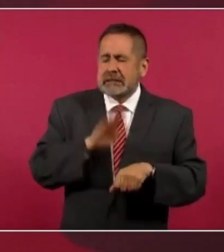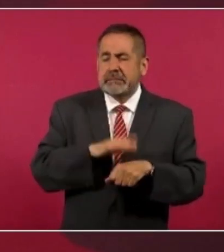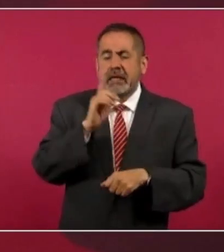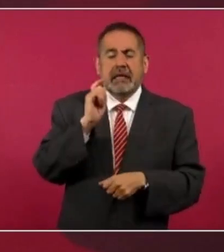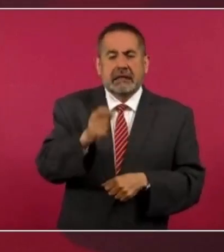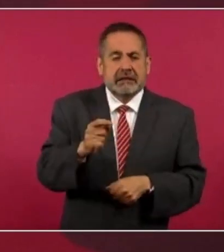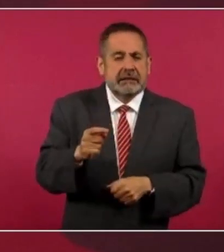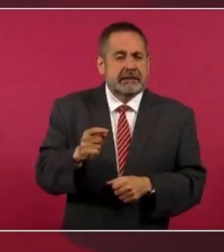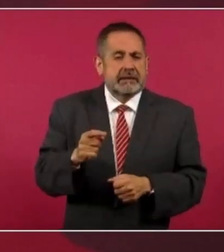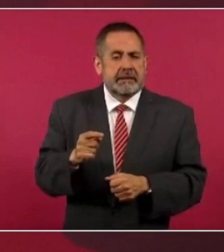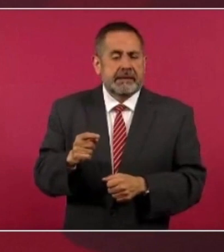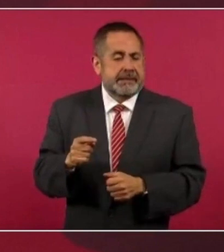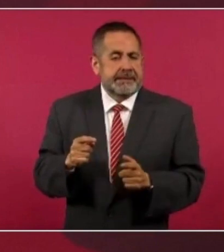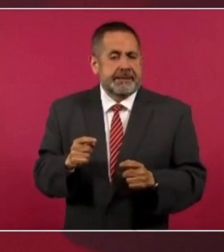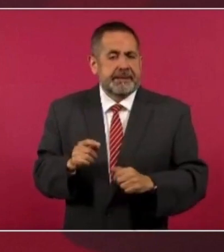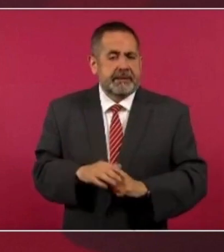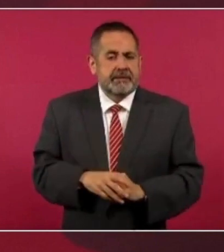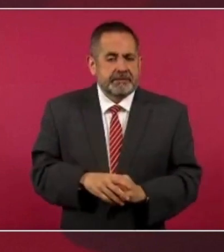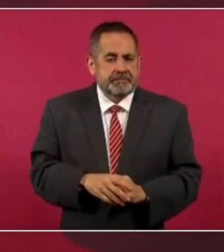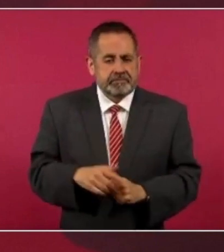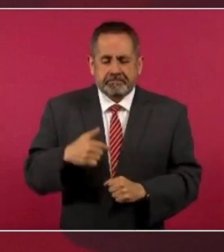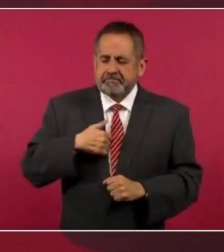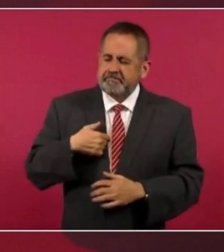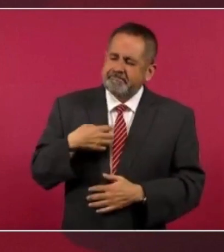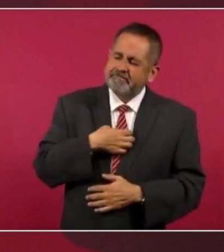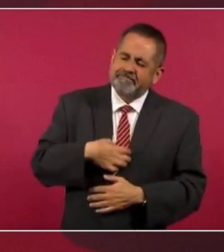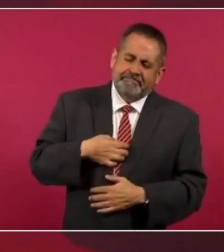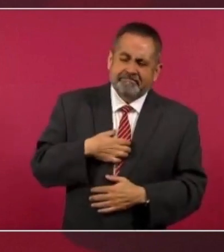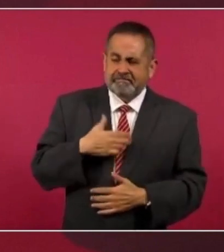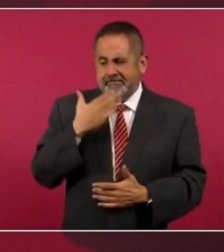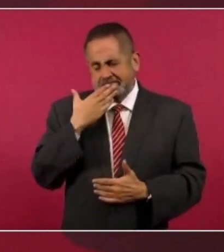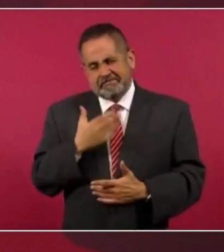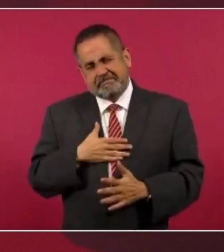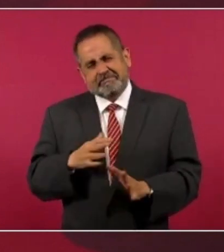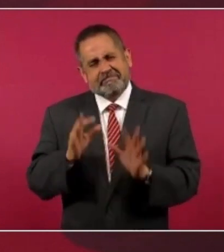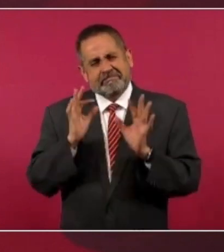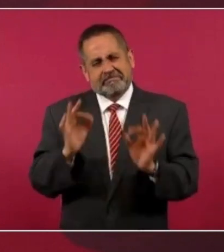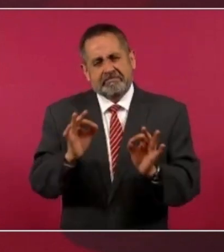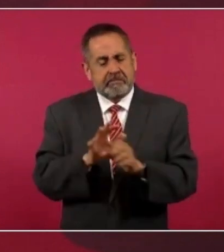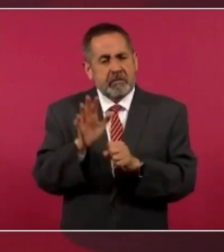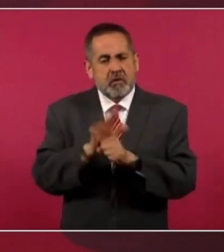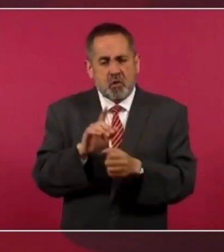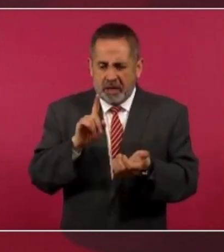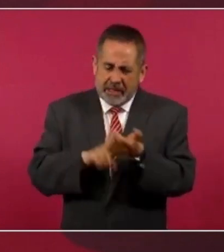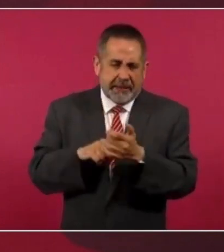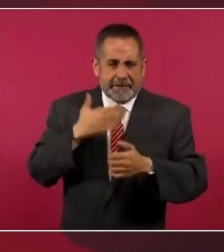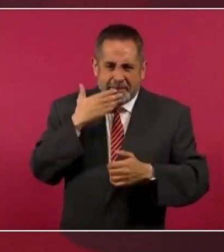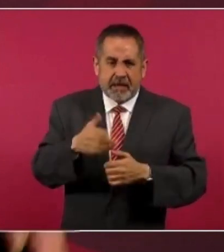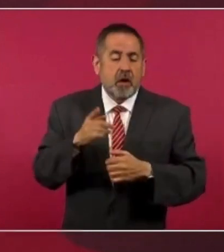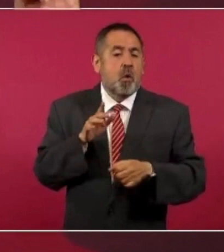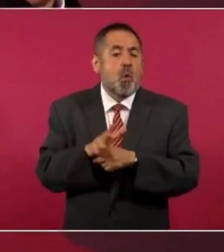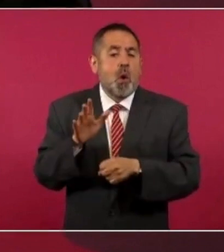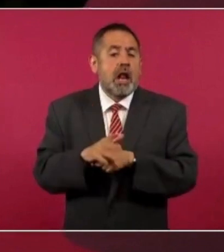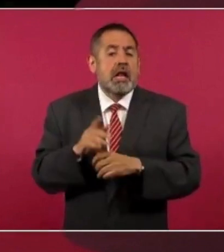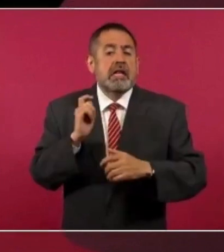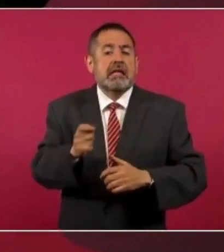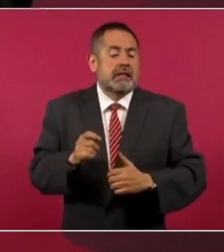complace de todas fue